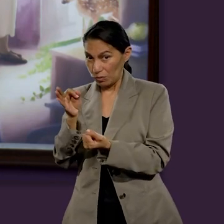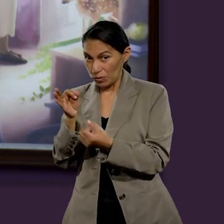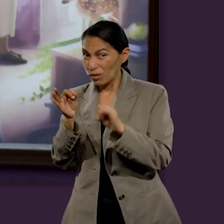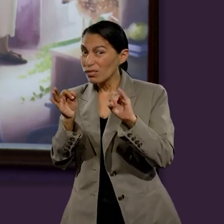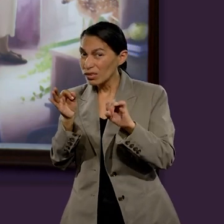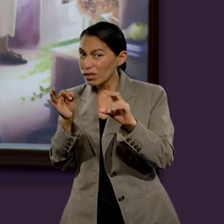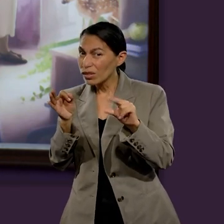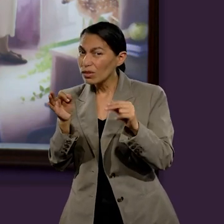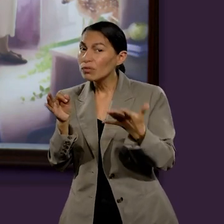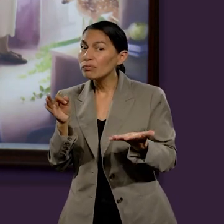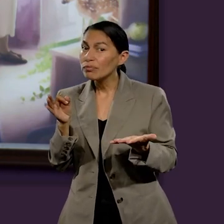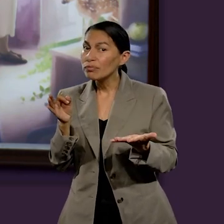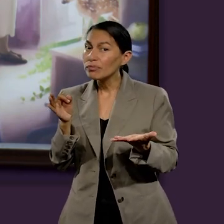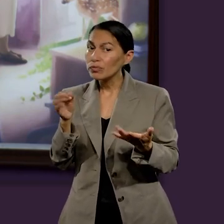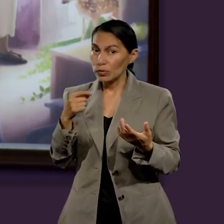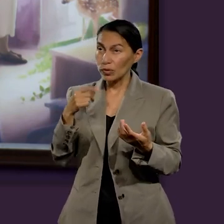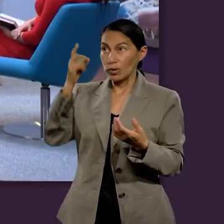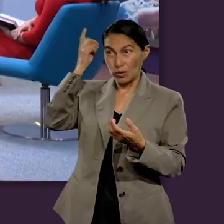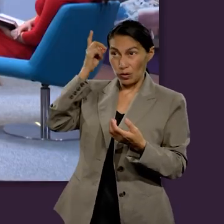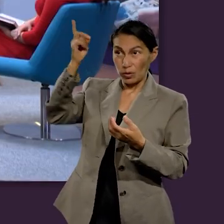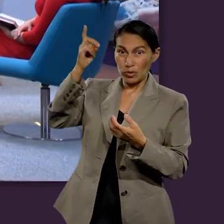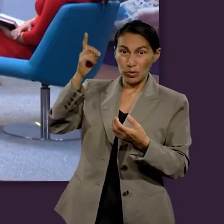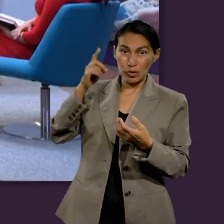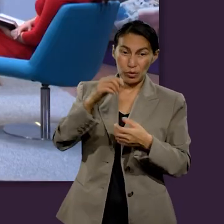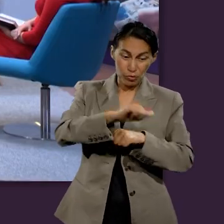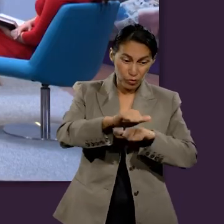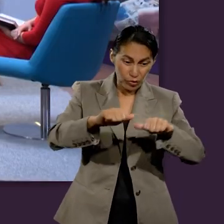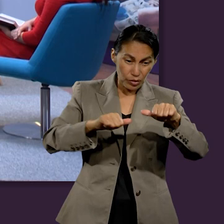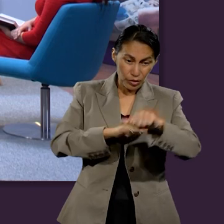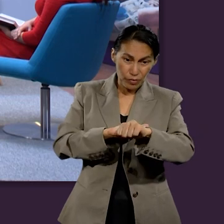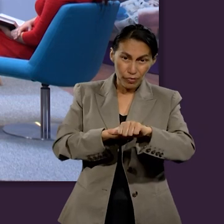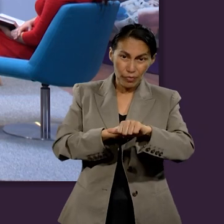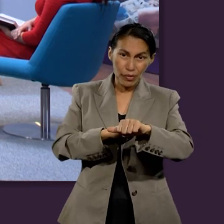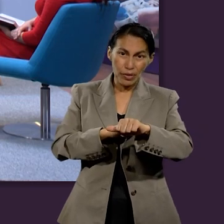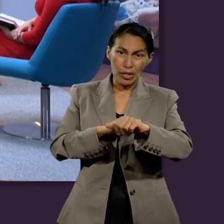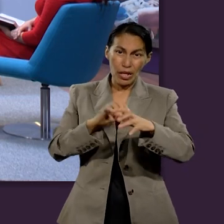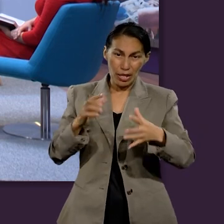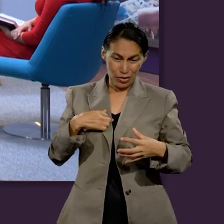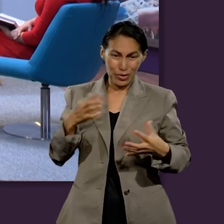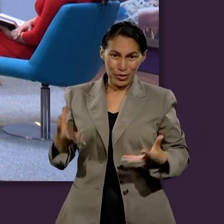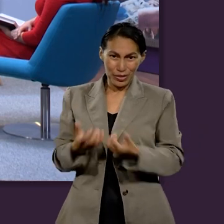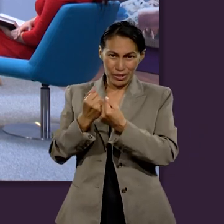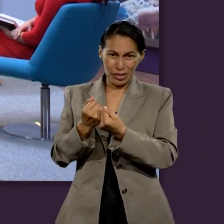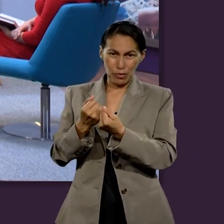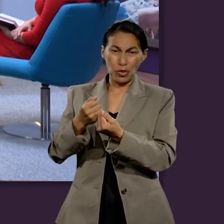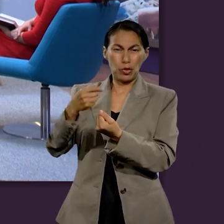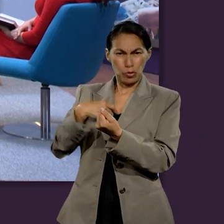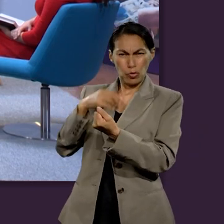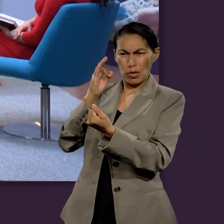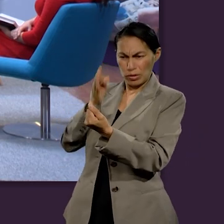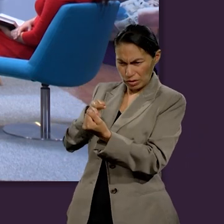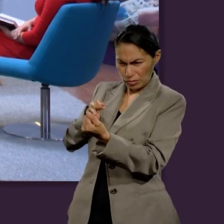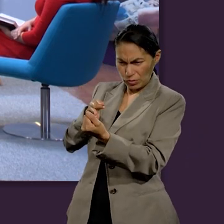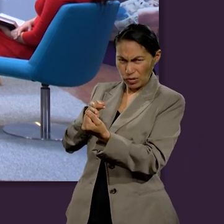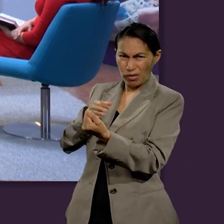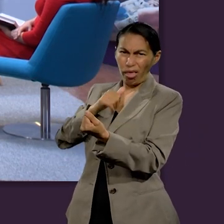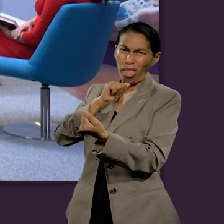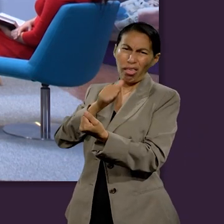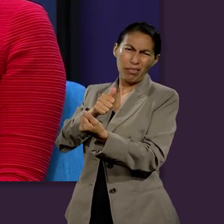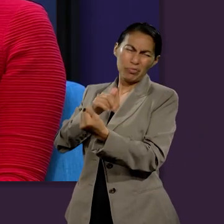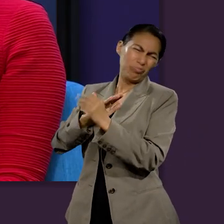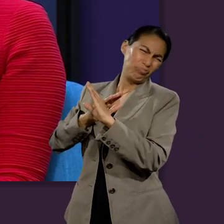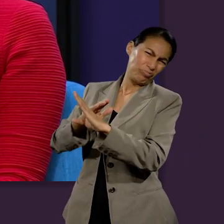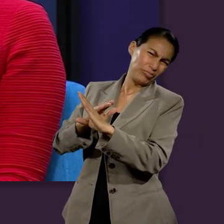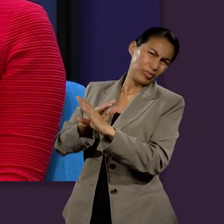aceptado o no hemos aceptado la salvación que Él nos ha ofrecido a ese precio tan